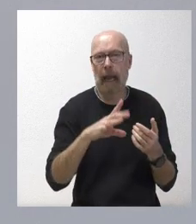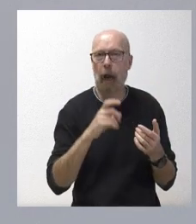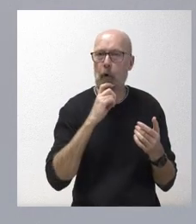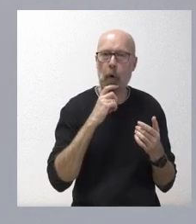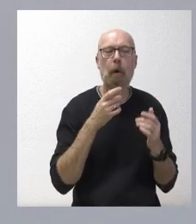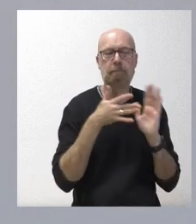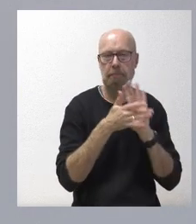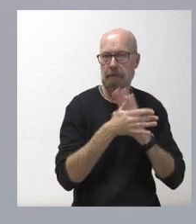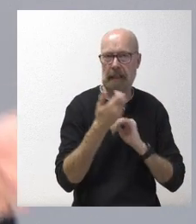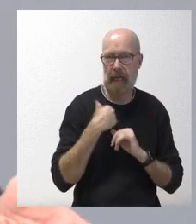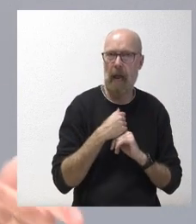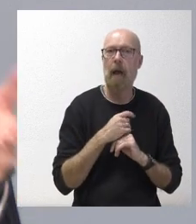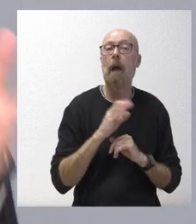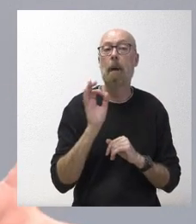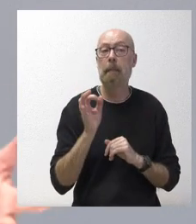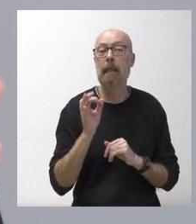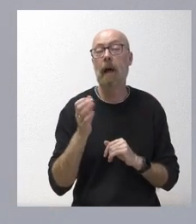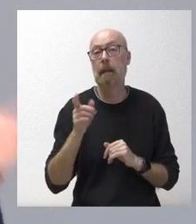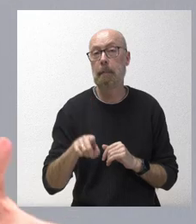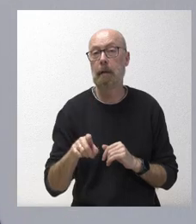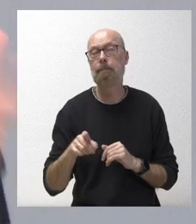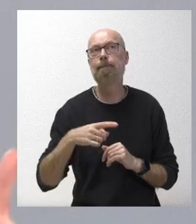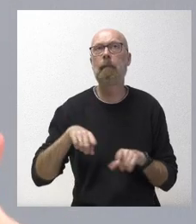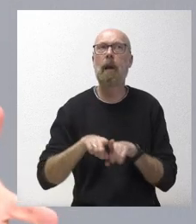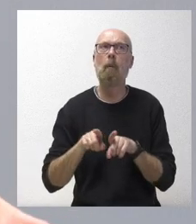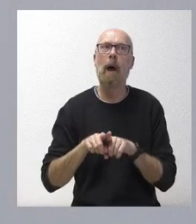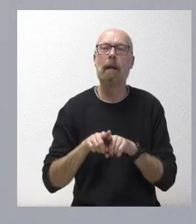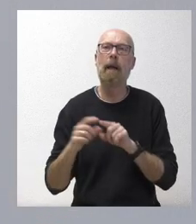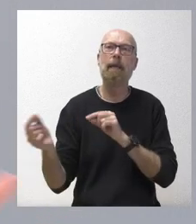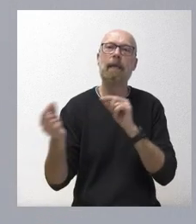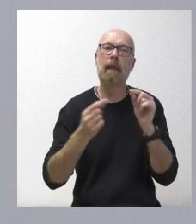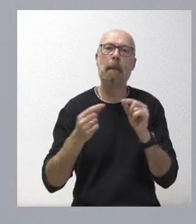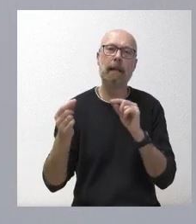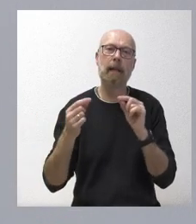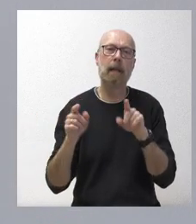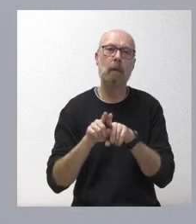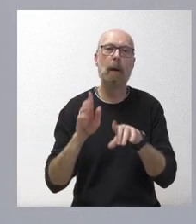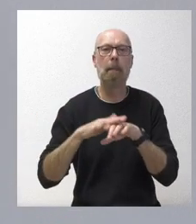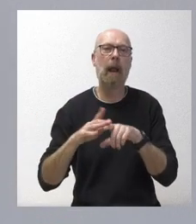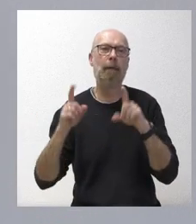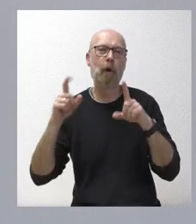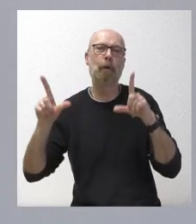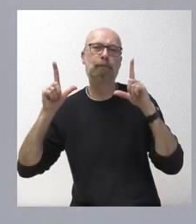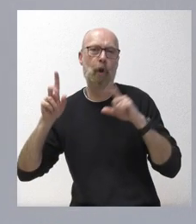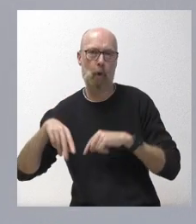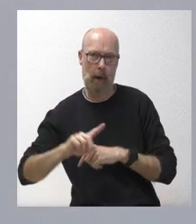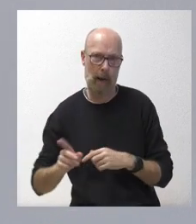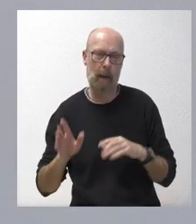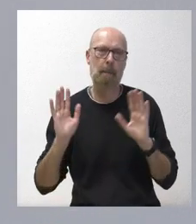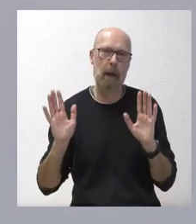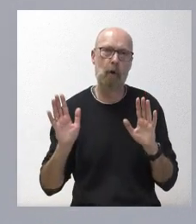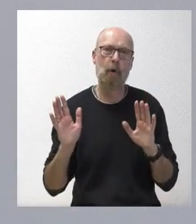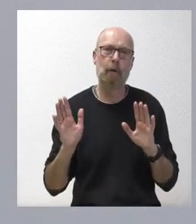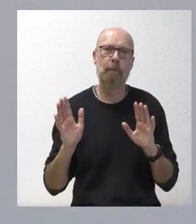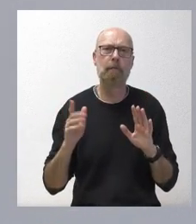También es verdad que procurábamos evitar este debate en torno a si era para hacer fotos o no, pero tendremos